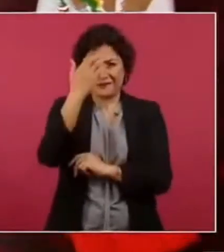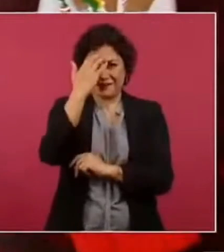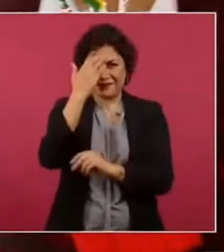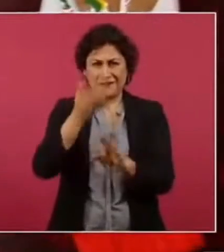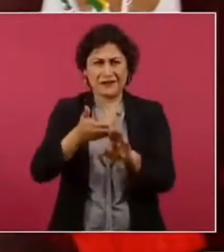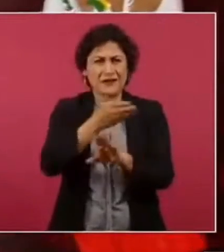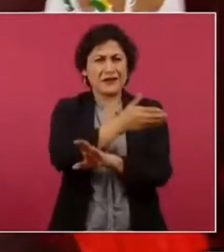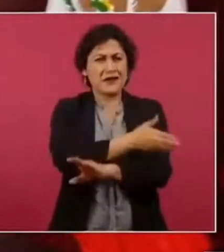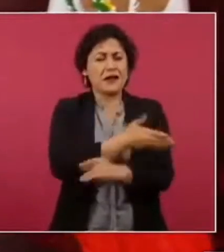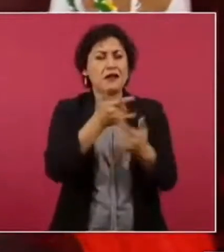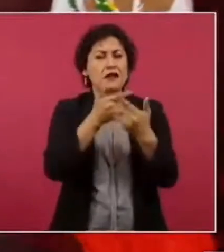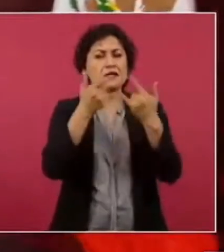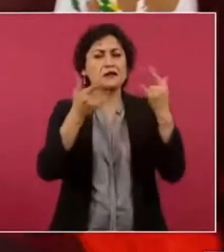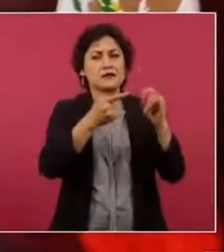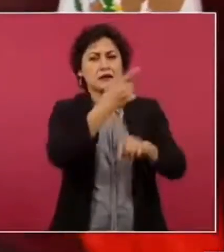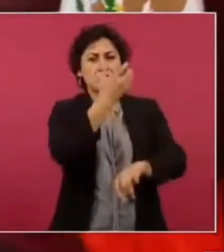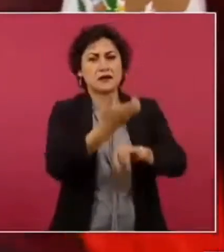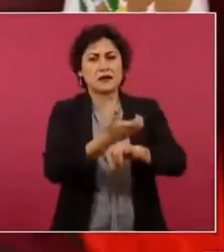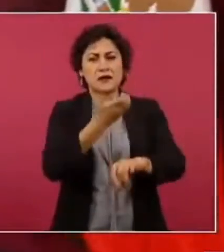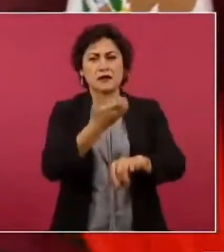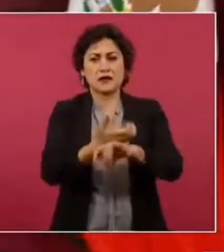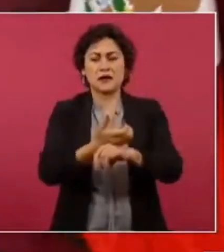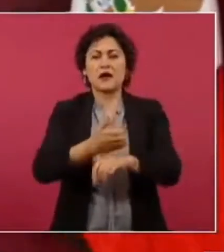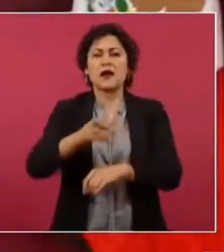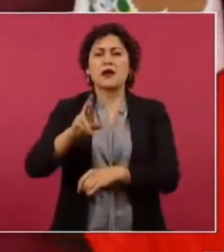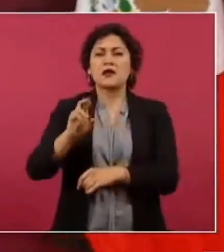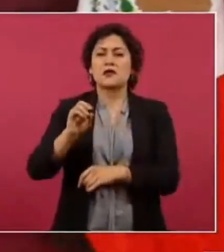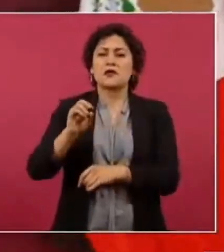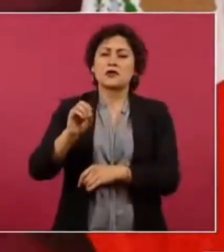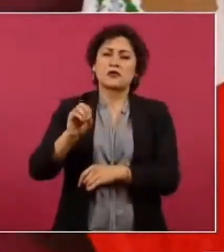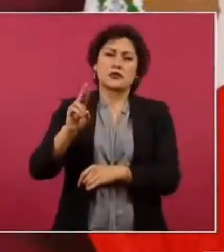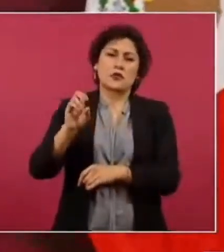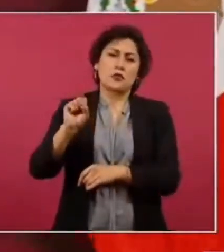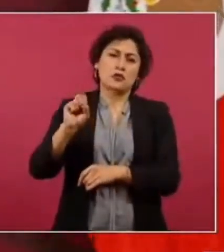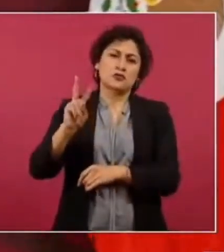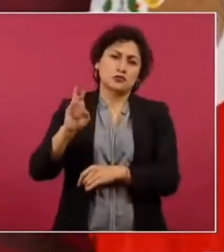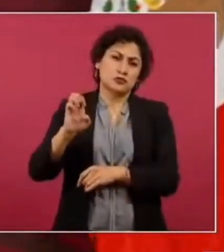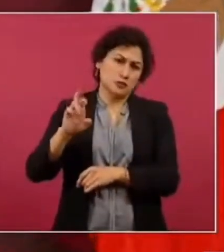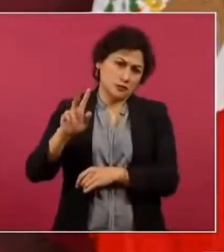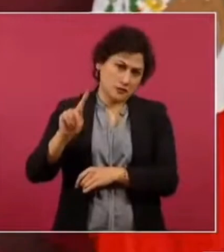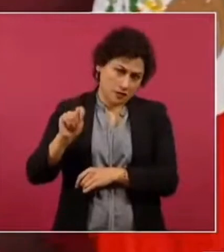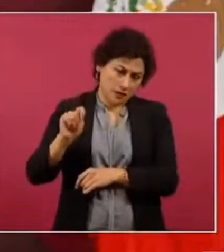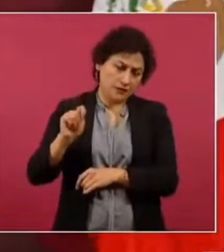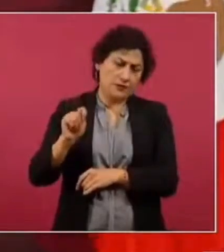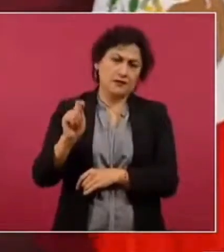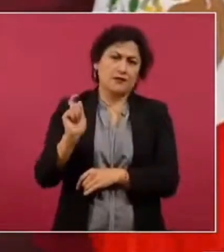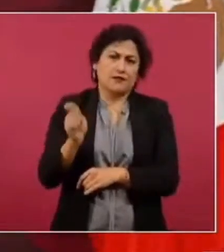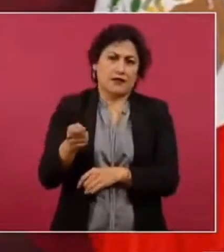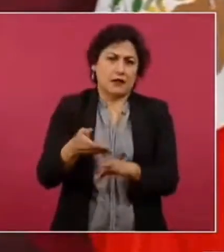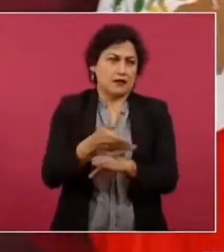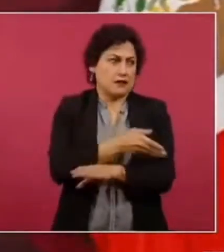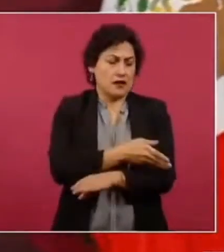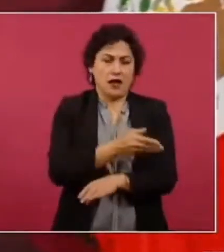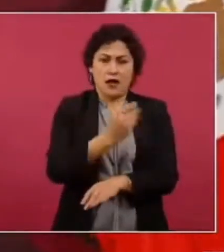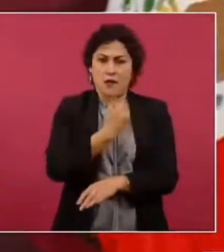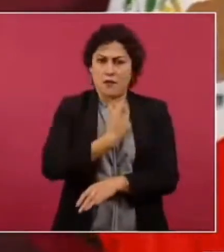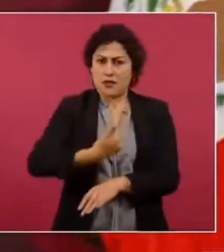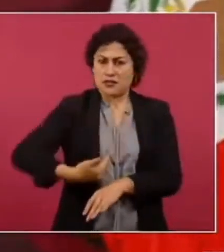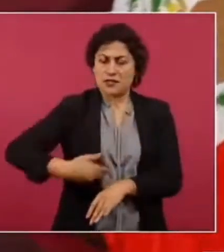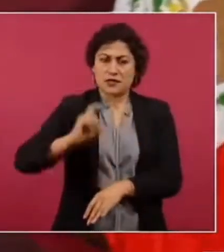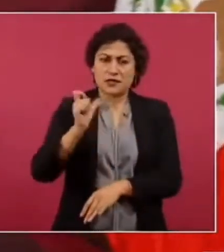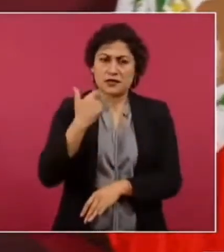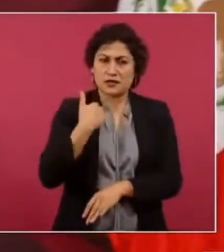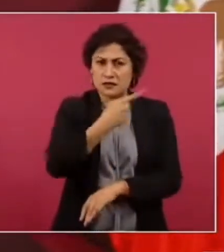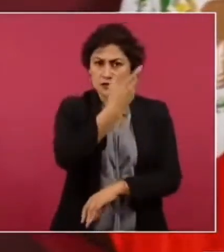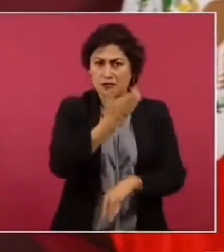uno de los mejores presidentes de Estados Unidos y también lo que